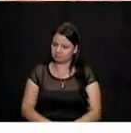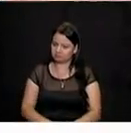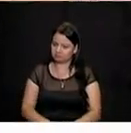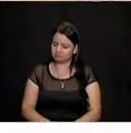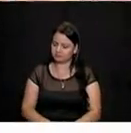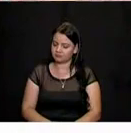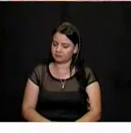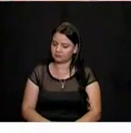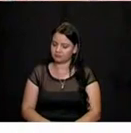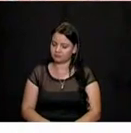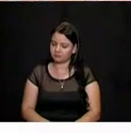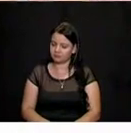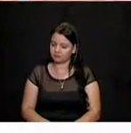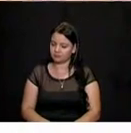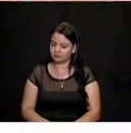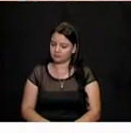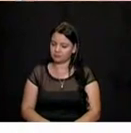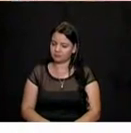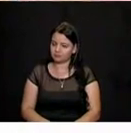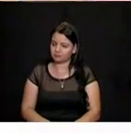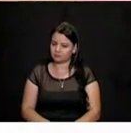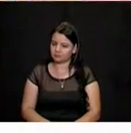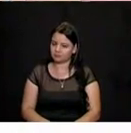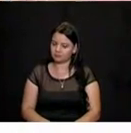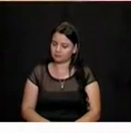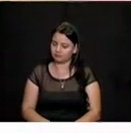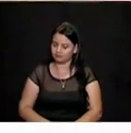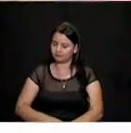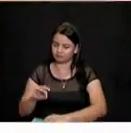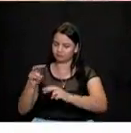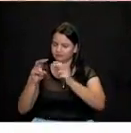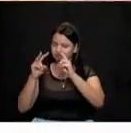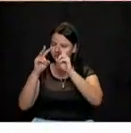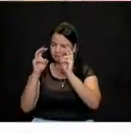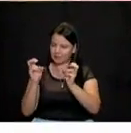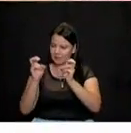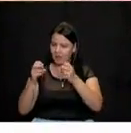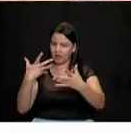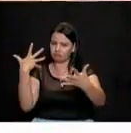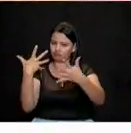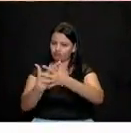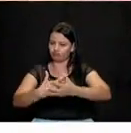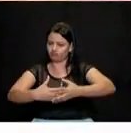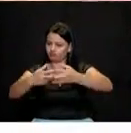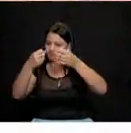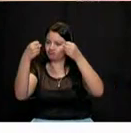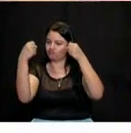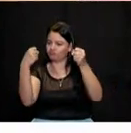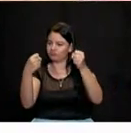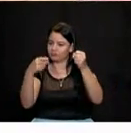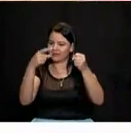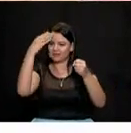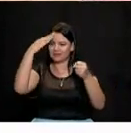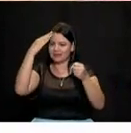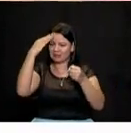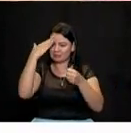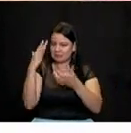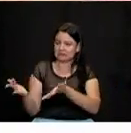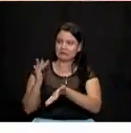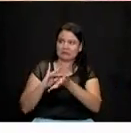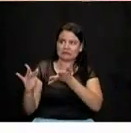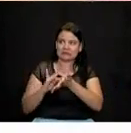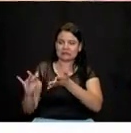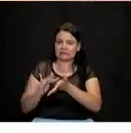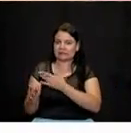los componentes que usted hablaba en cuanto al tema carcelario, teniendo en cuenta la urgencia de proveerle a estas